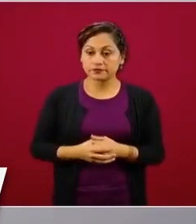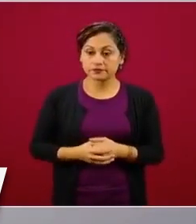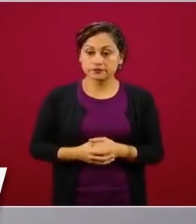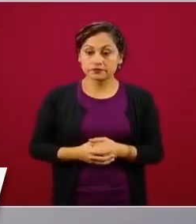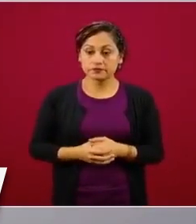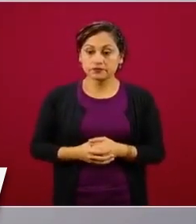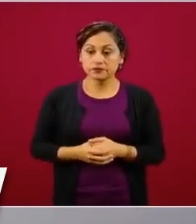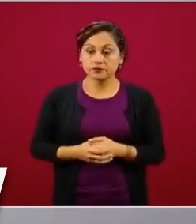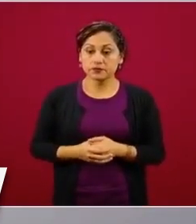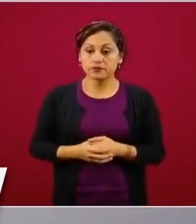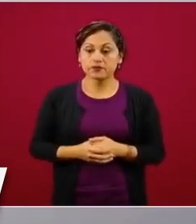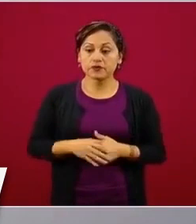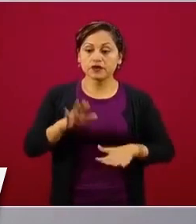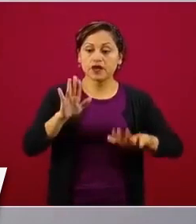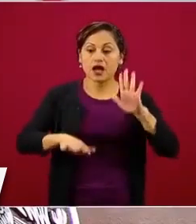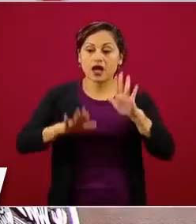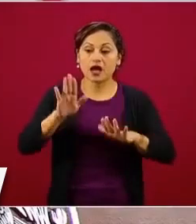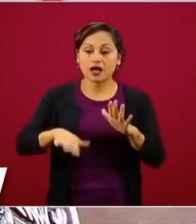total.